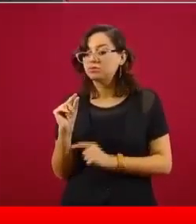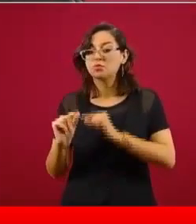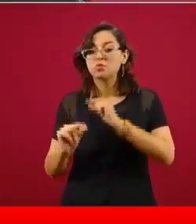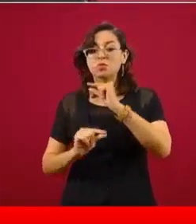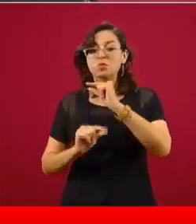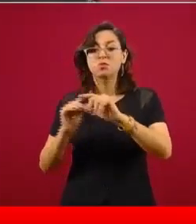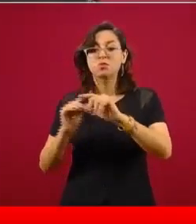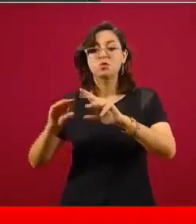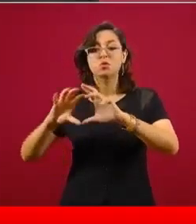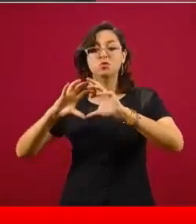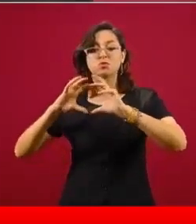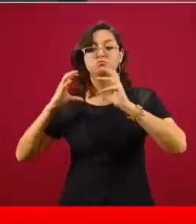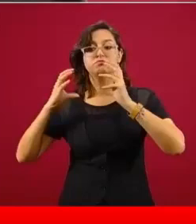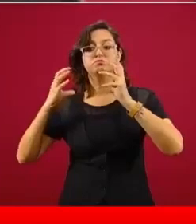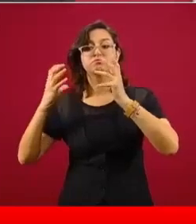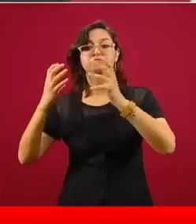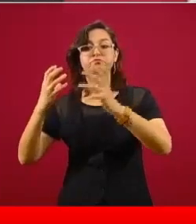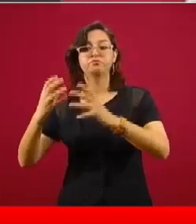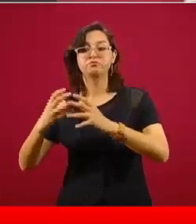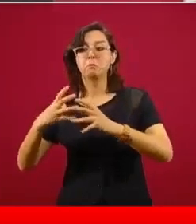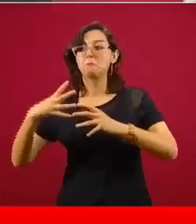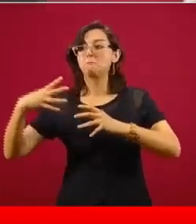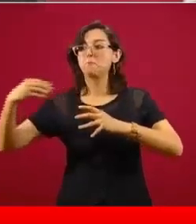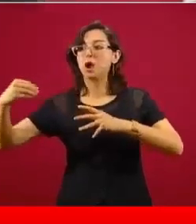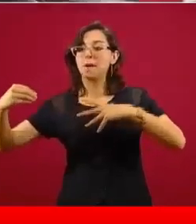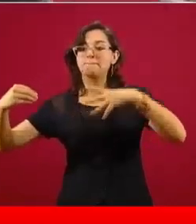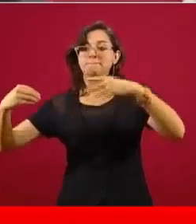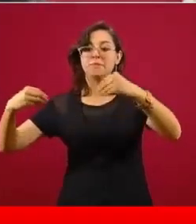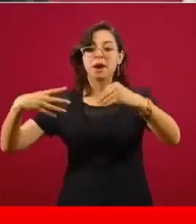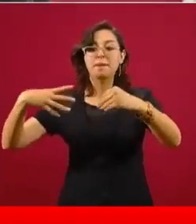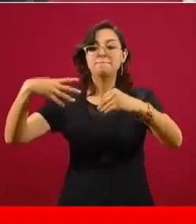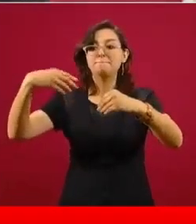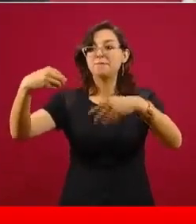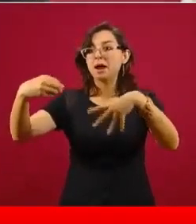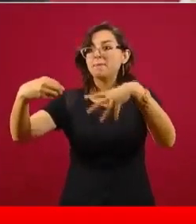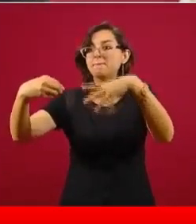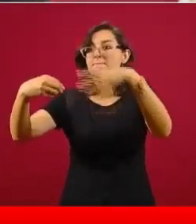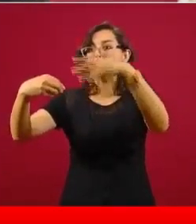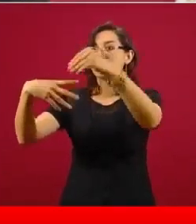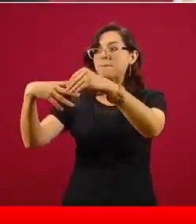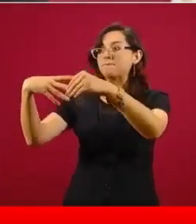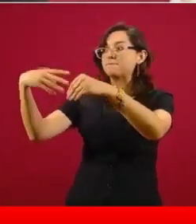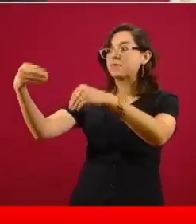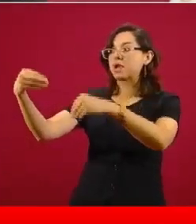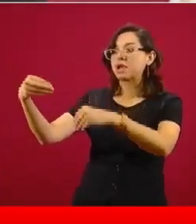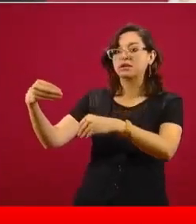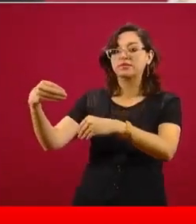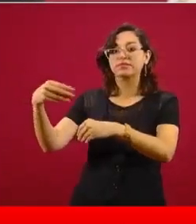por todo el mundo y lo pusieron de ejemplo y